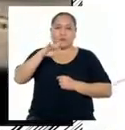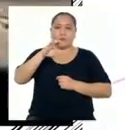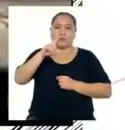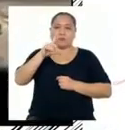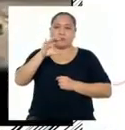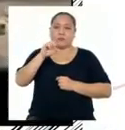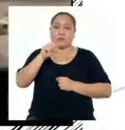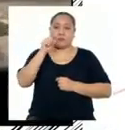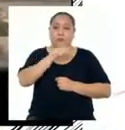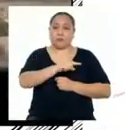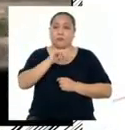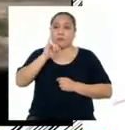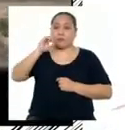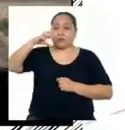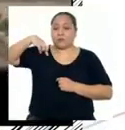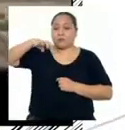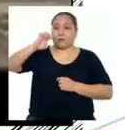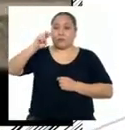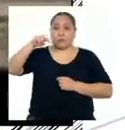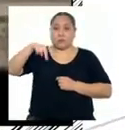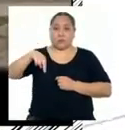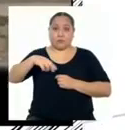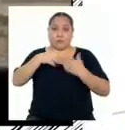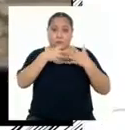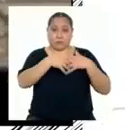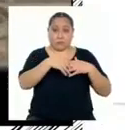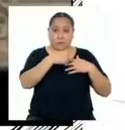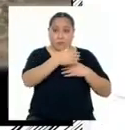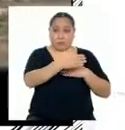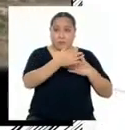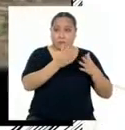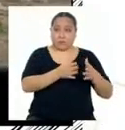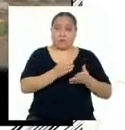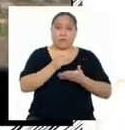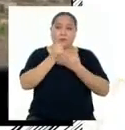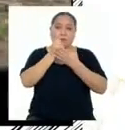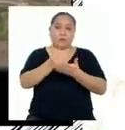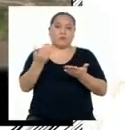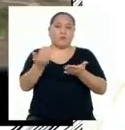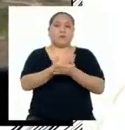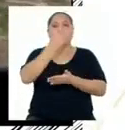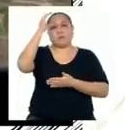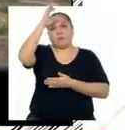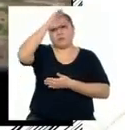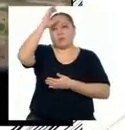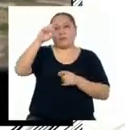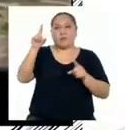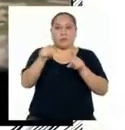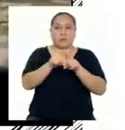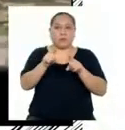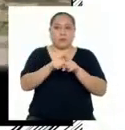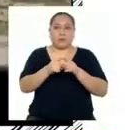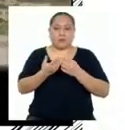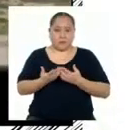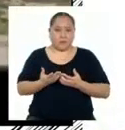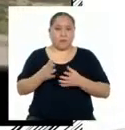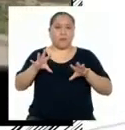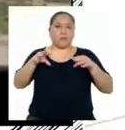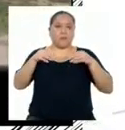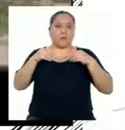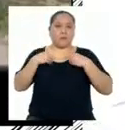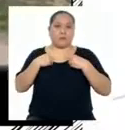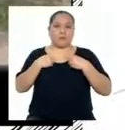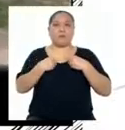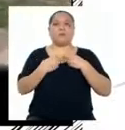El IPEN no solo viene aportando A la generación de nuevos conocimientos Sino que también se encuentra comprometido Con la